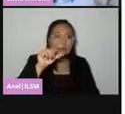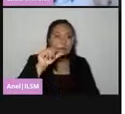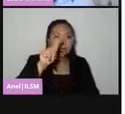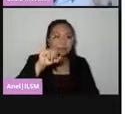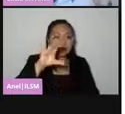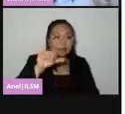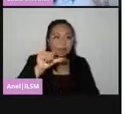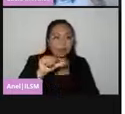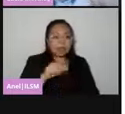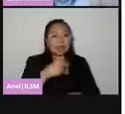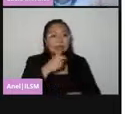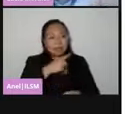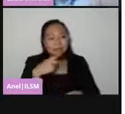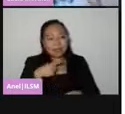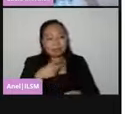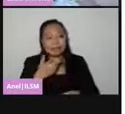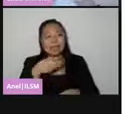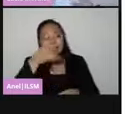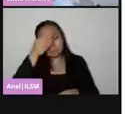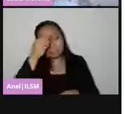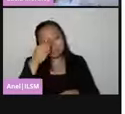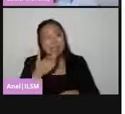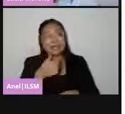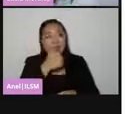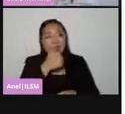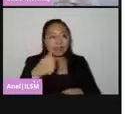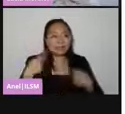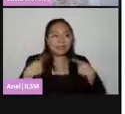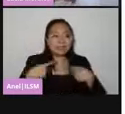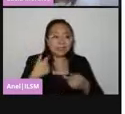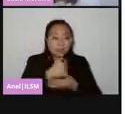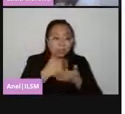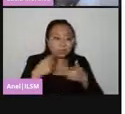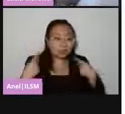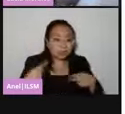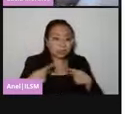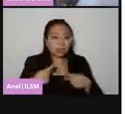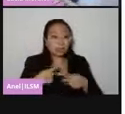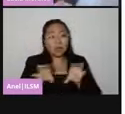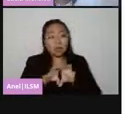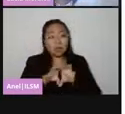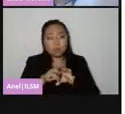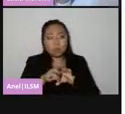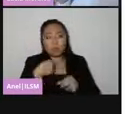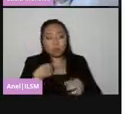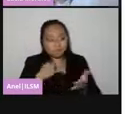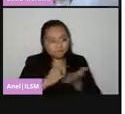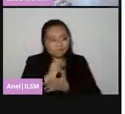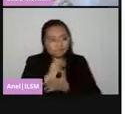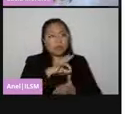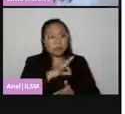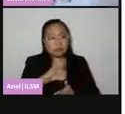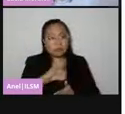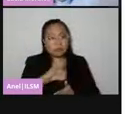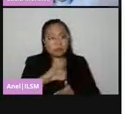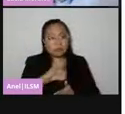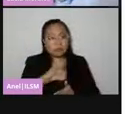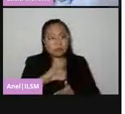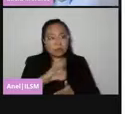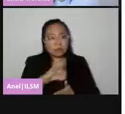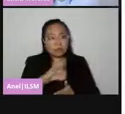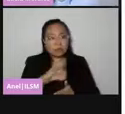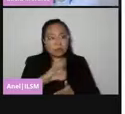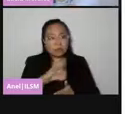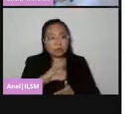distancia que separa a las y los ciudadanos de los procesos de la toma de decisiones acerca de la vida